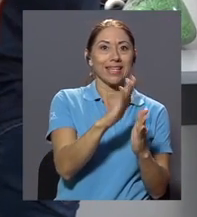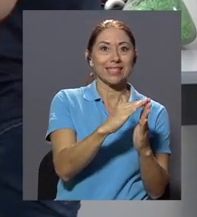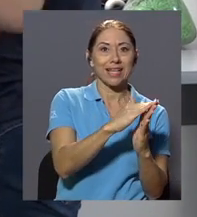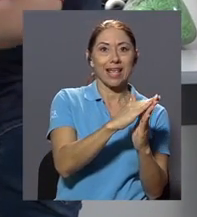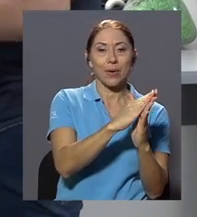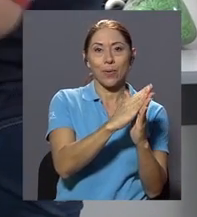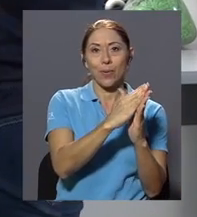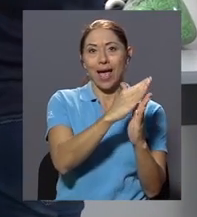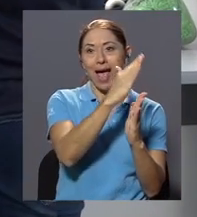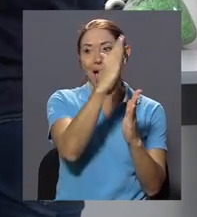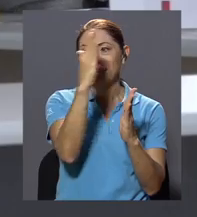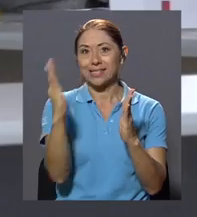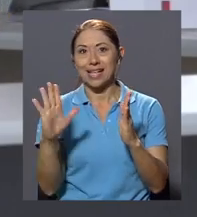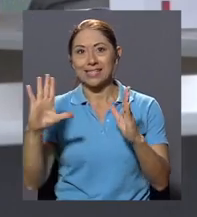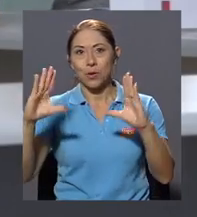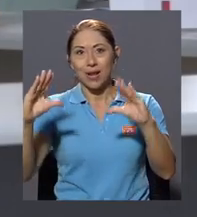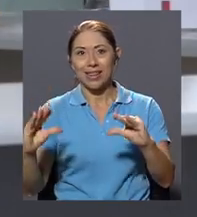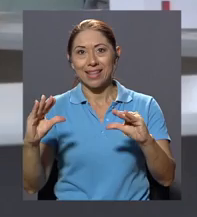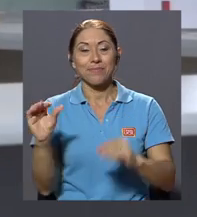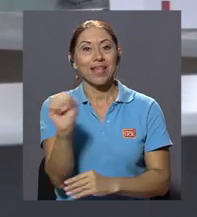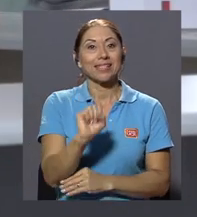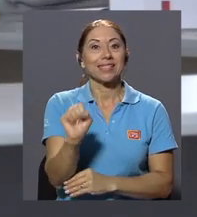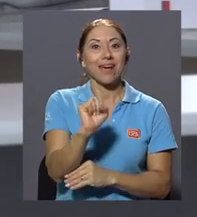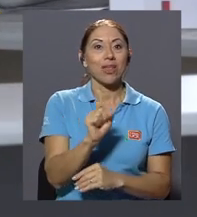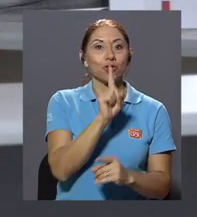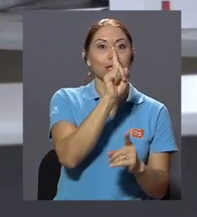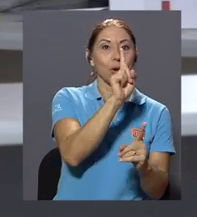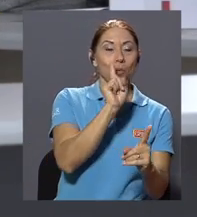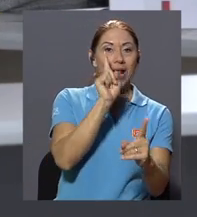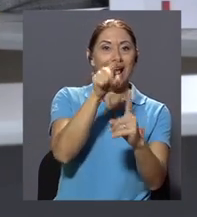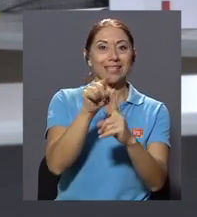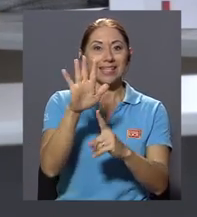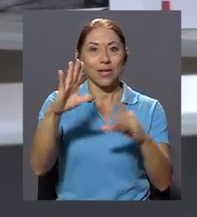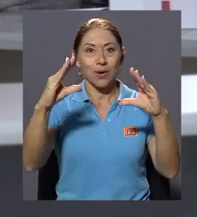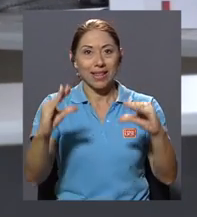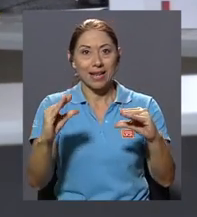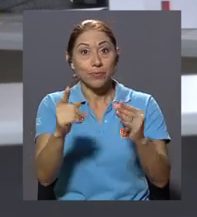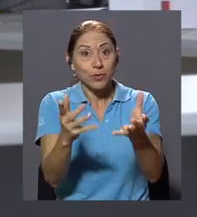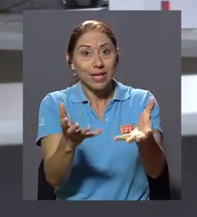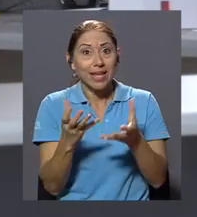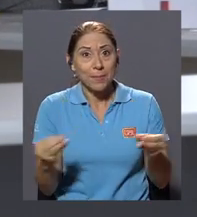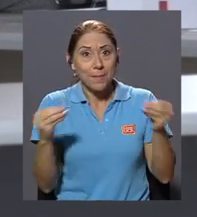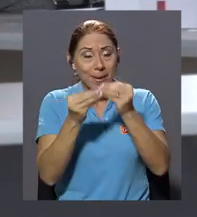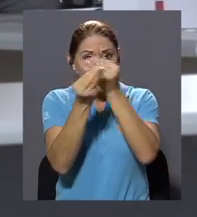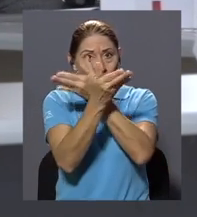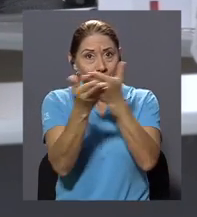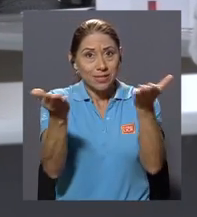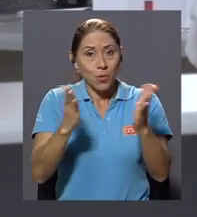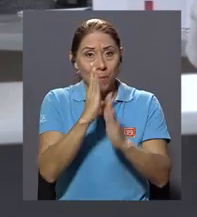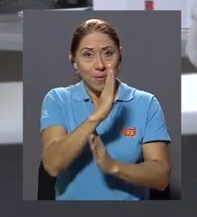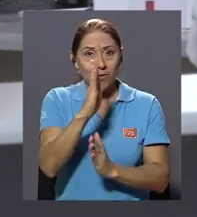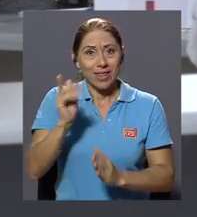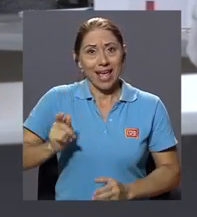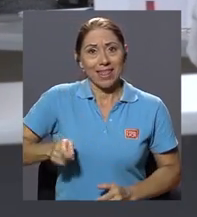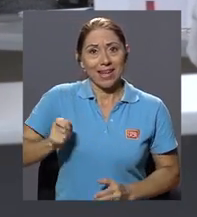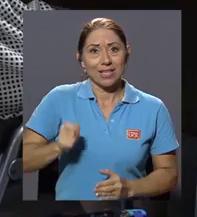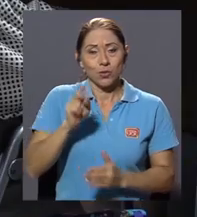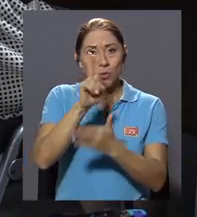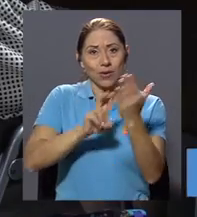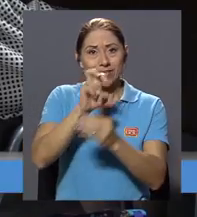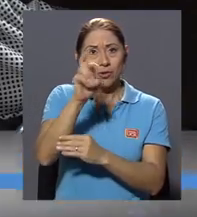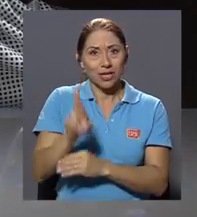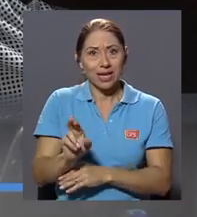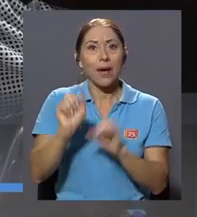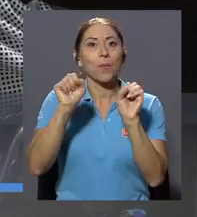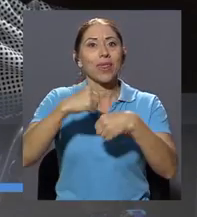mañana a 5 de la tarde, y los sábados de 1 a 5 de la tarde. Si desea más información sobre la Biblioteca de Derecho de la Universidad de Costa Rica,